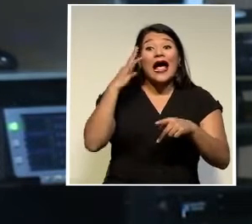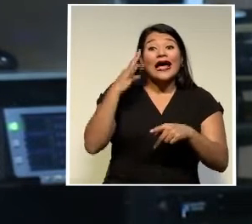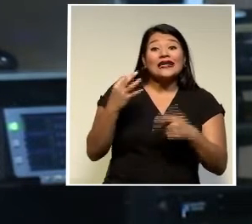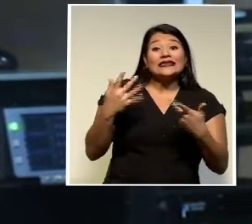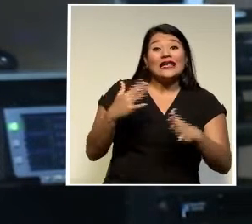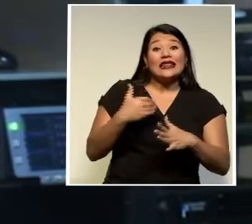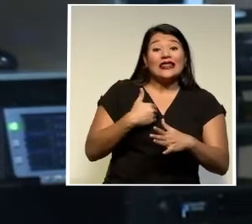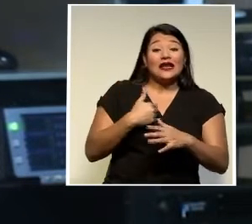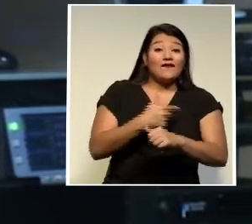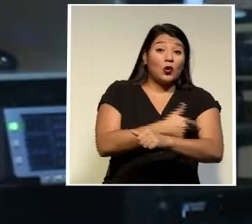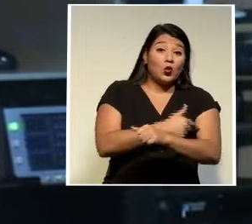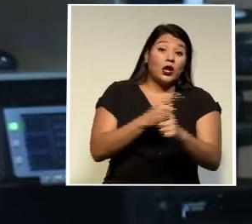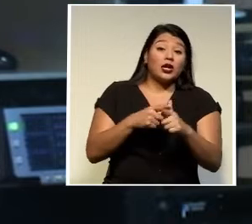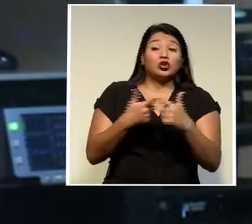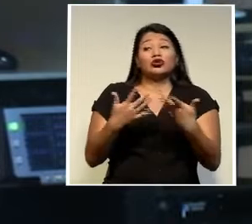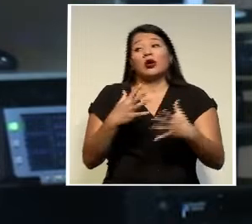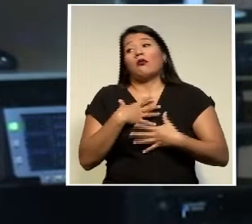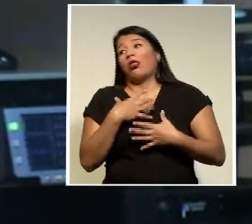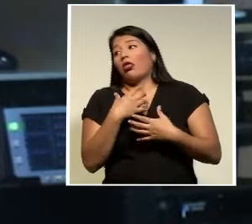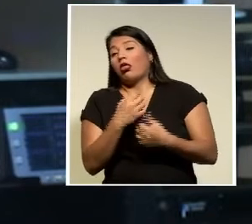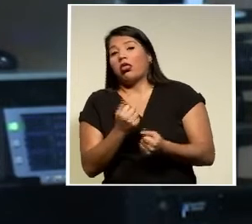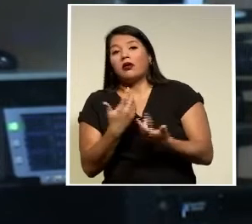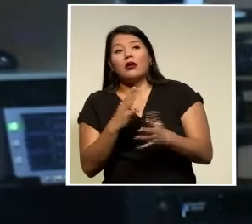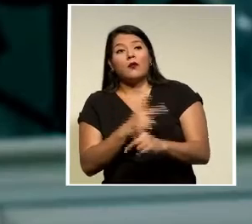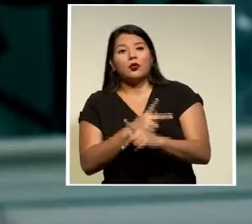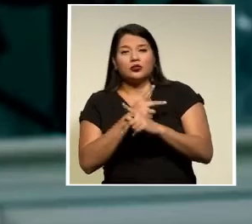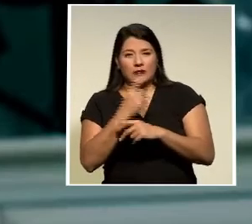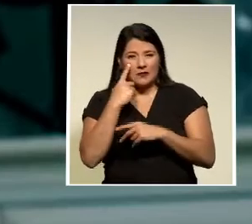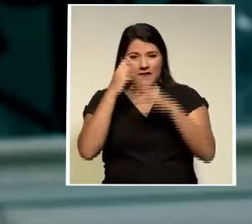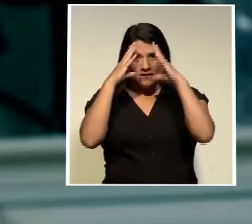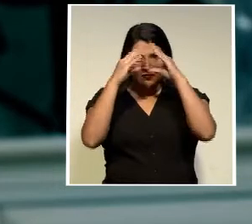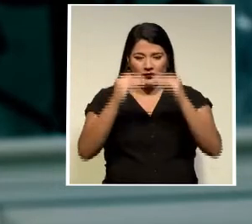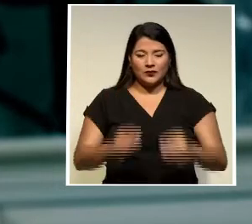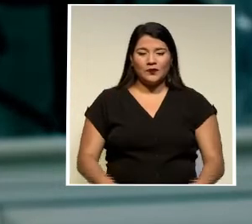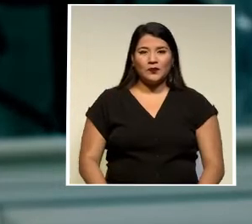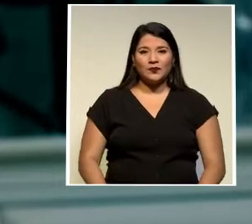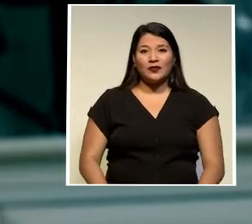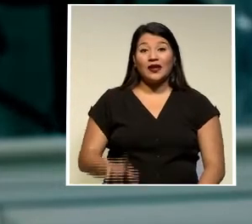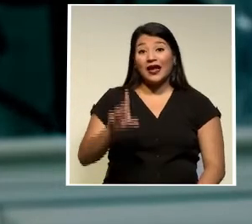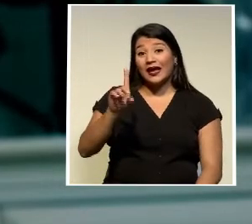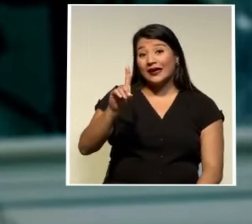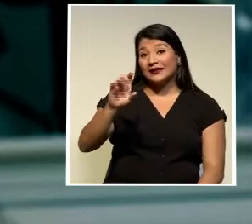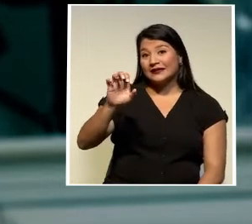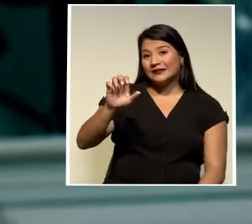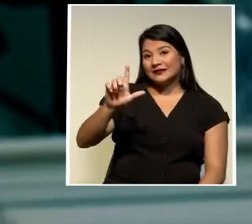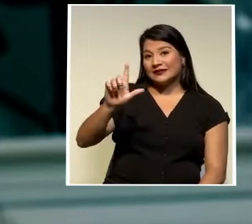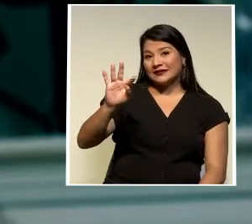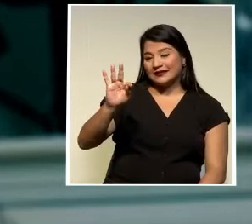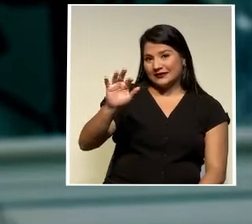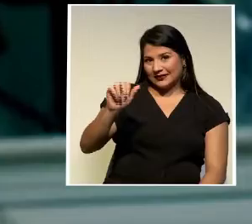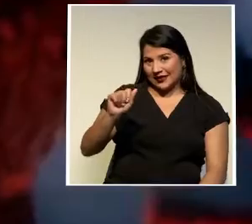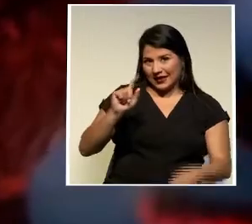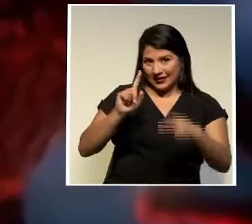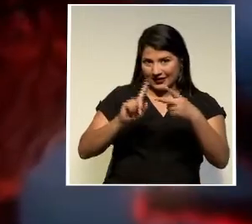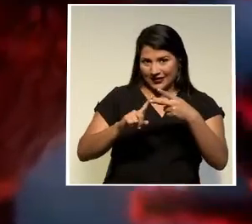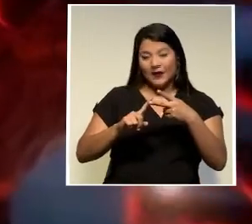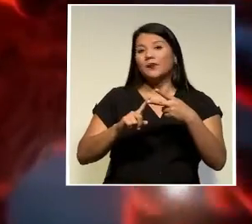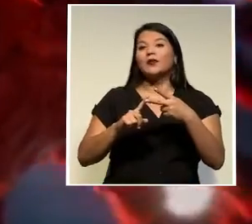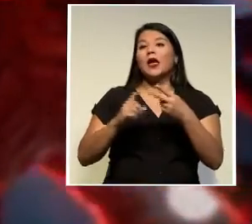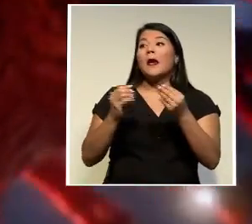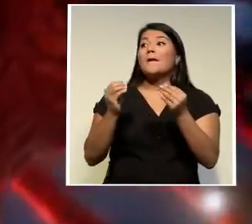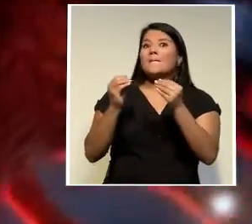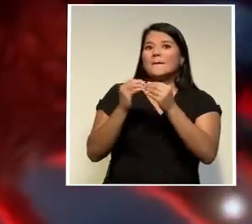las últimas semanas Veamos la información que hemos preparado para ustedes La variante Delta La apertura de las restricciones